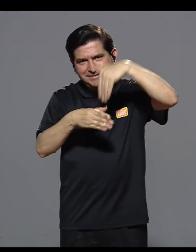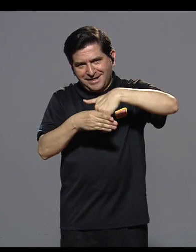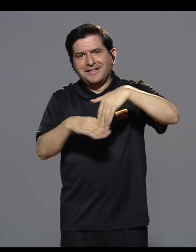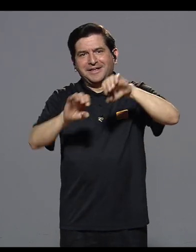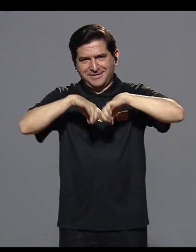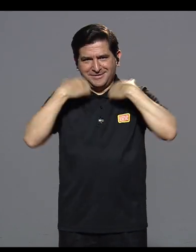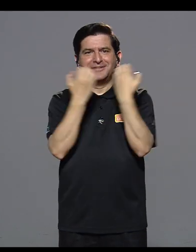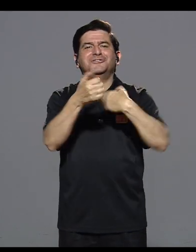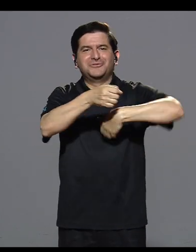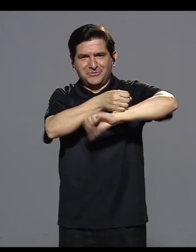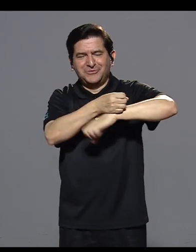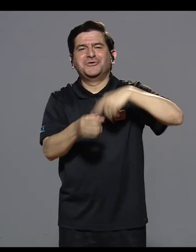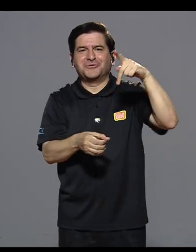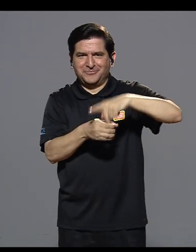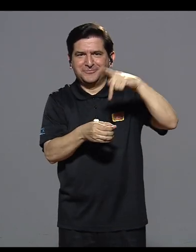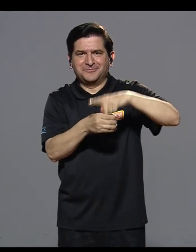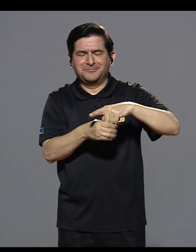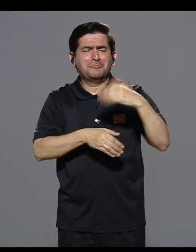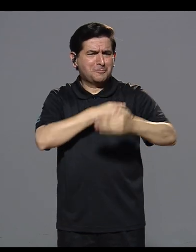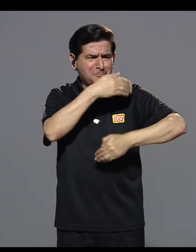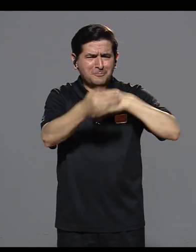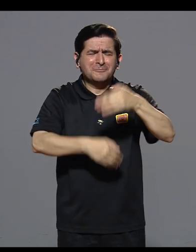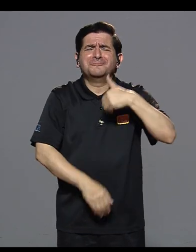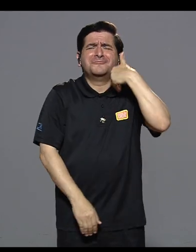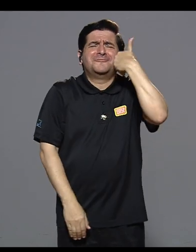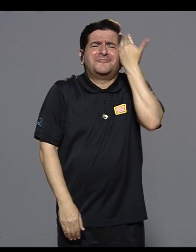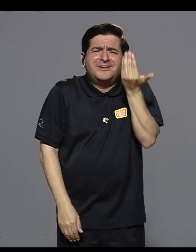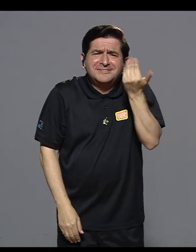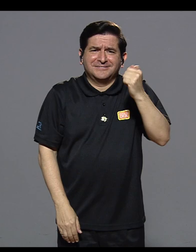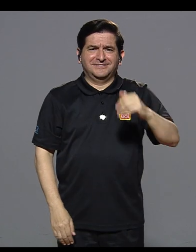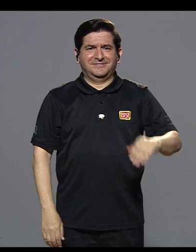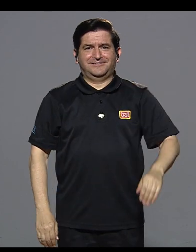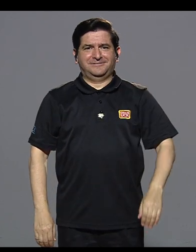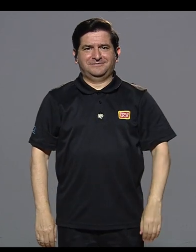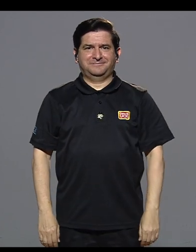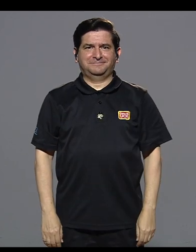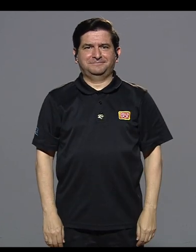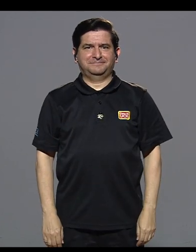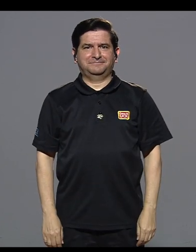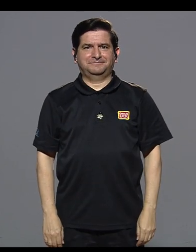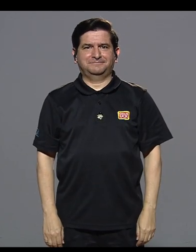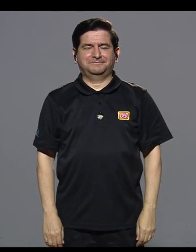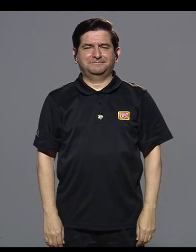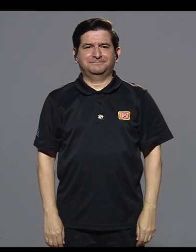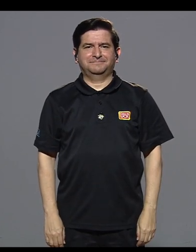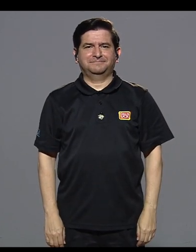¿verdad? Hasta está en el equipo de fútbol. Entonces, en realidad, ha sido un proceso muy fácil.